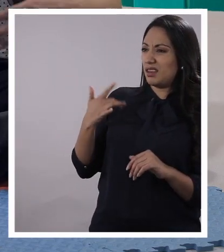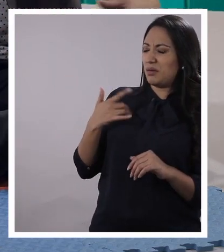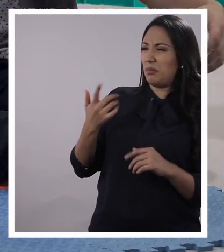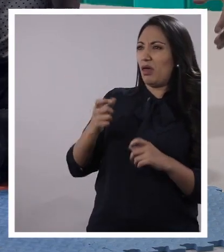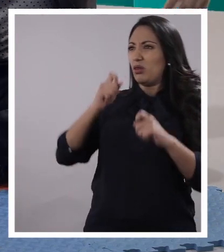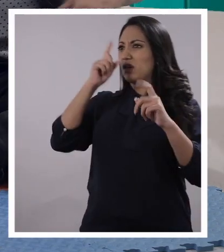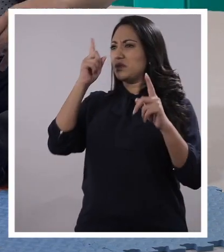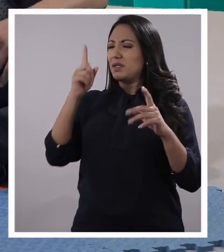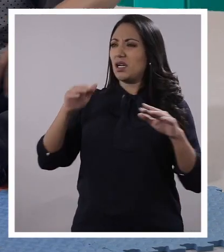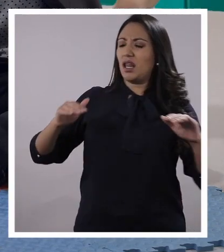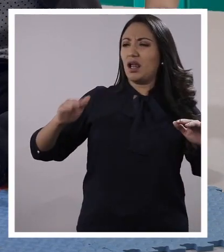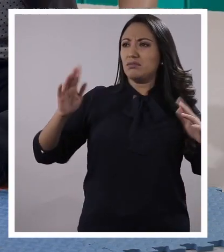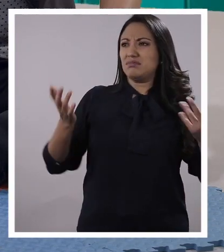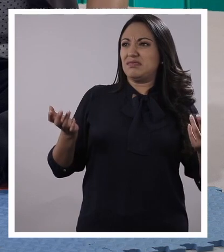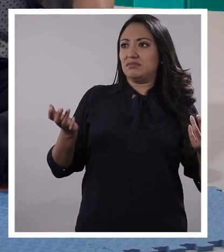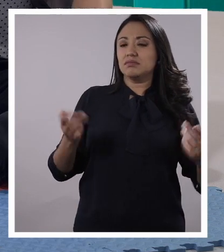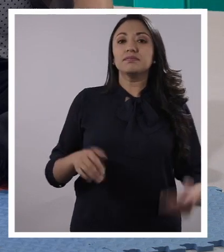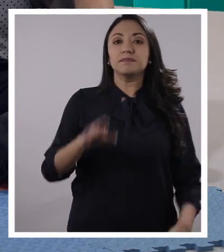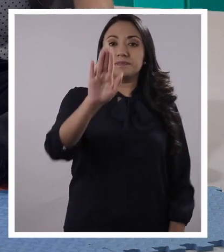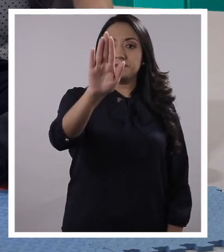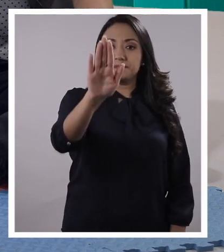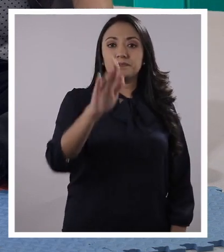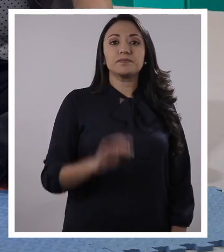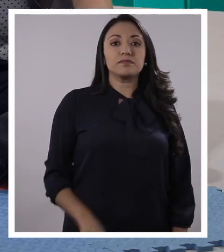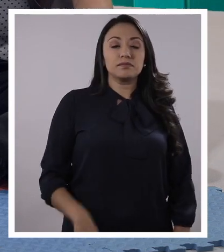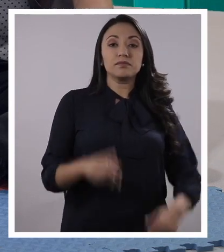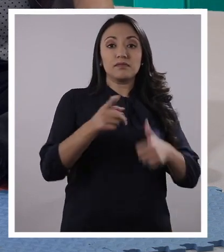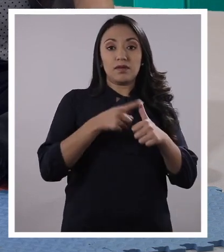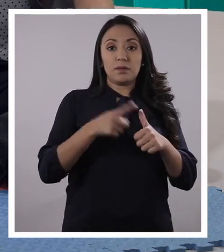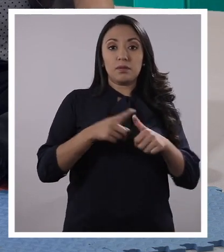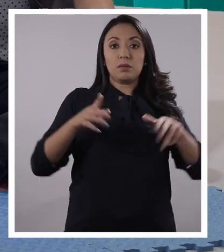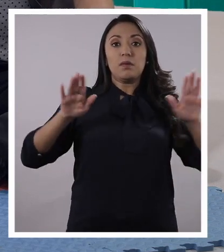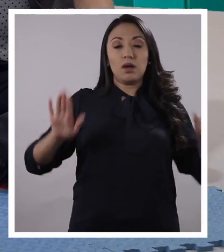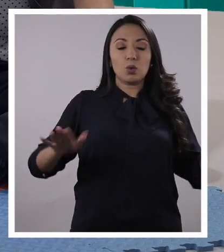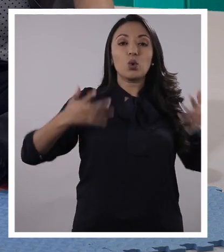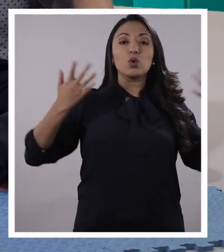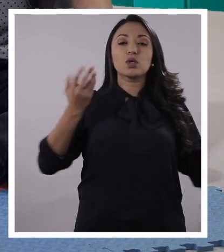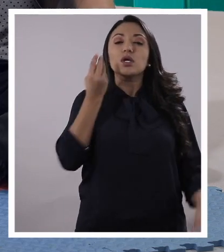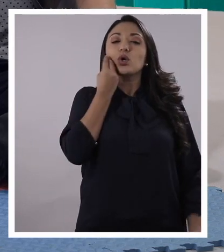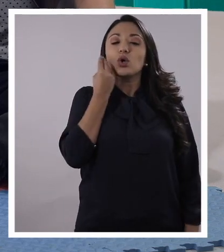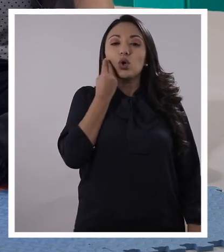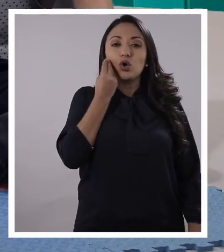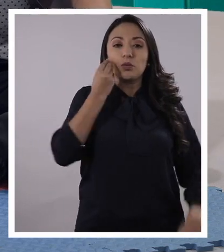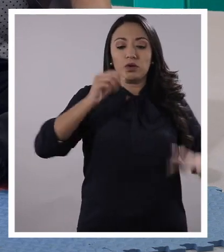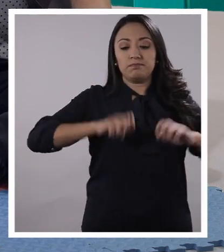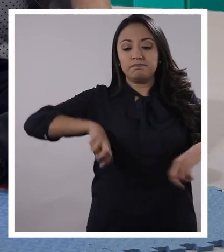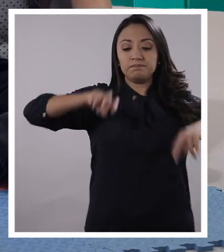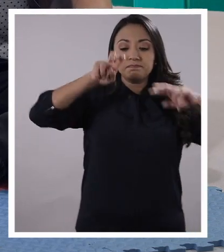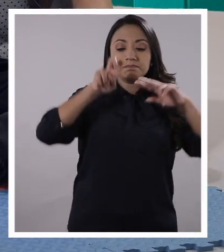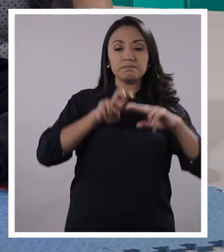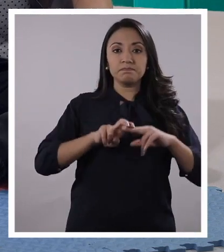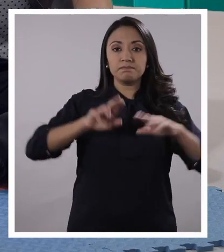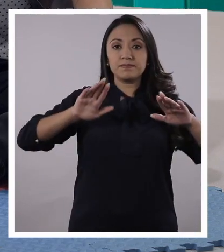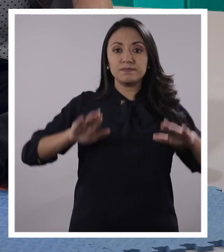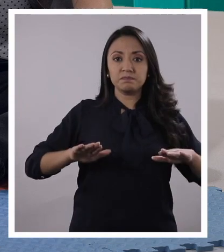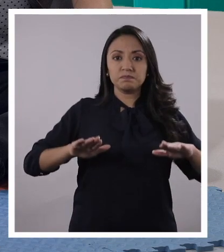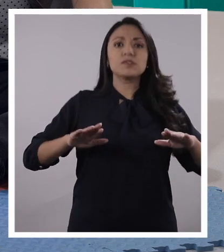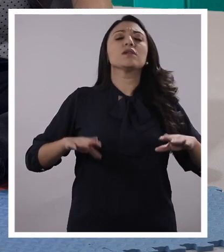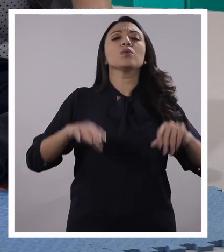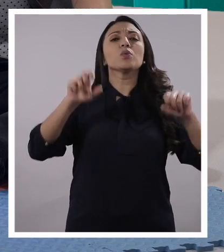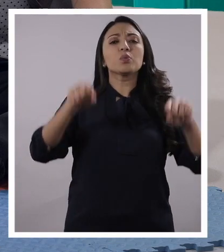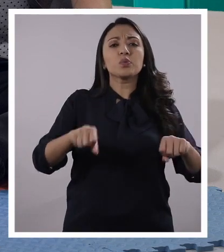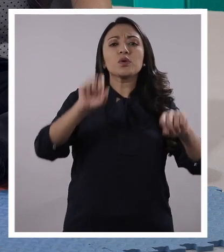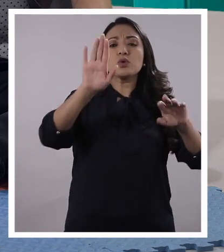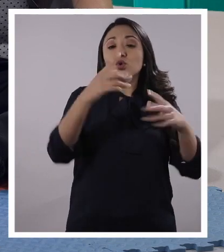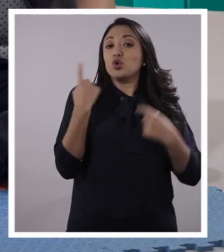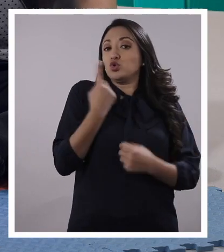equilibrio. Ajá, yo les tengo un ejercicio muy divertido. ver, primero van a buscar igual un lugar cómodo, ¿ya? Donde, de preferencia donde